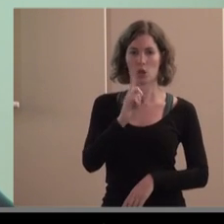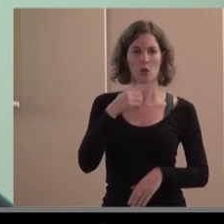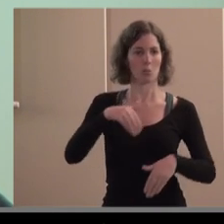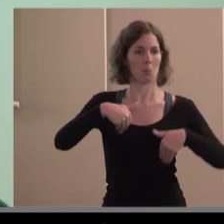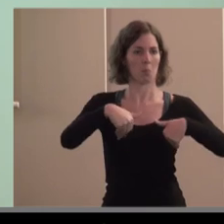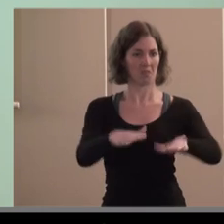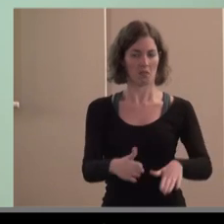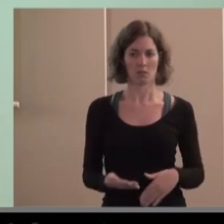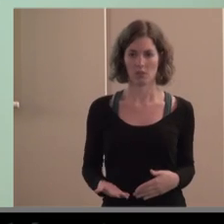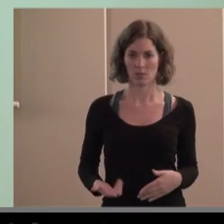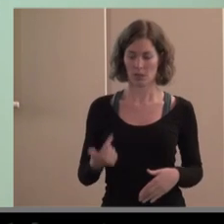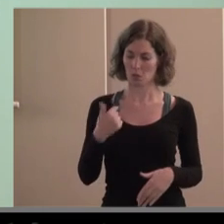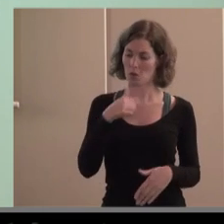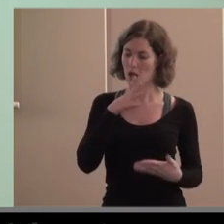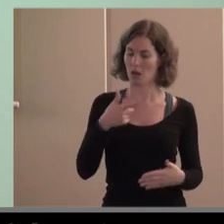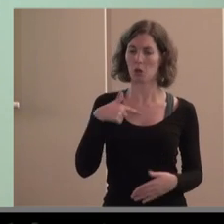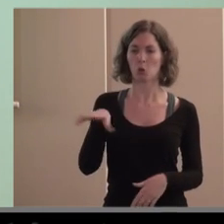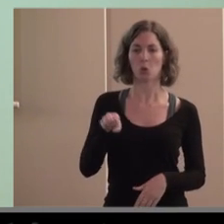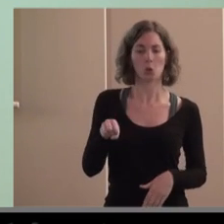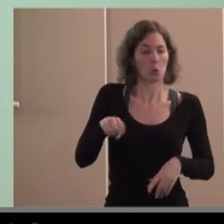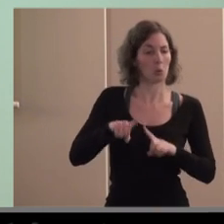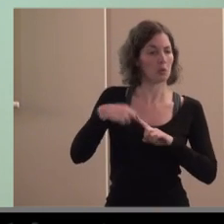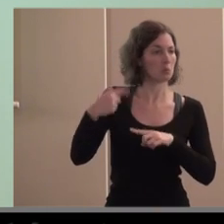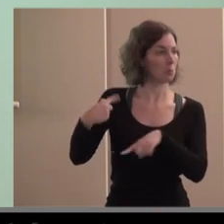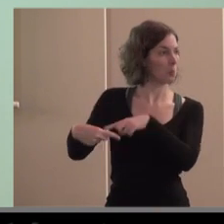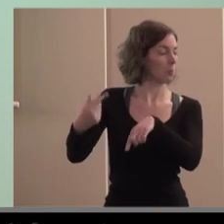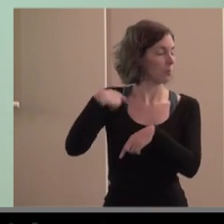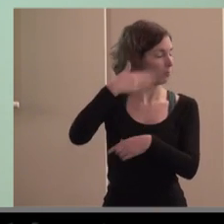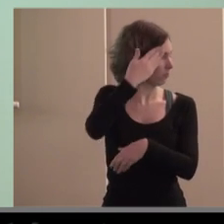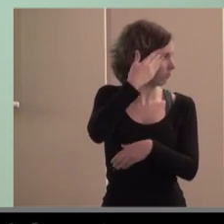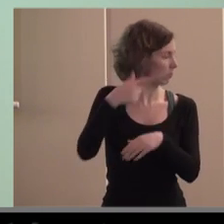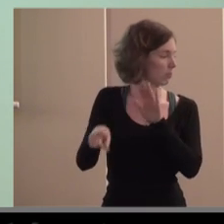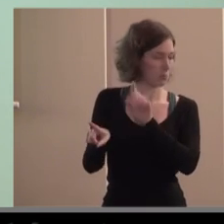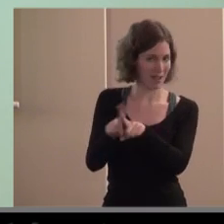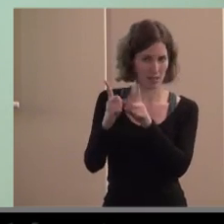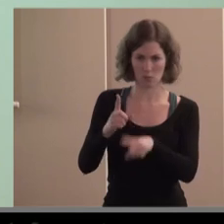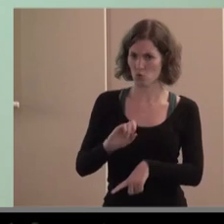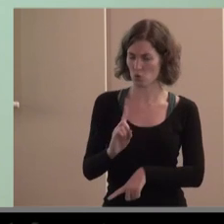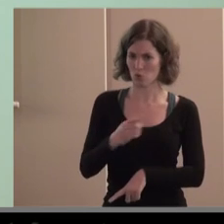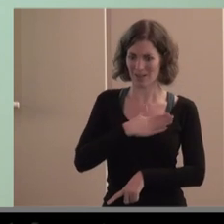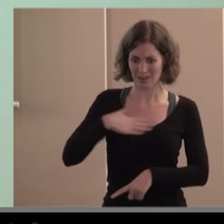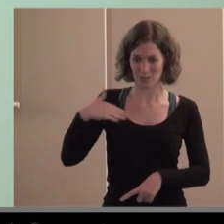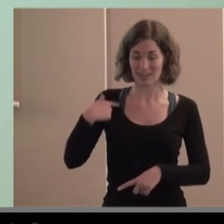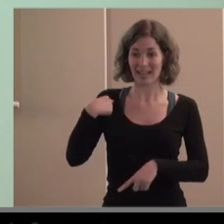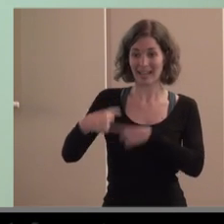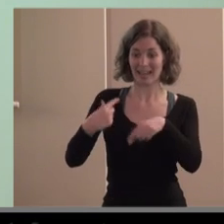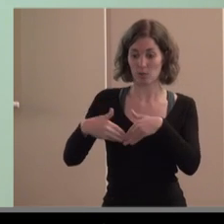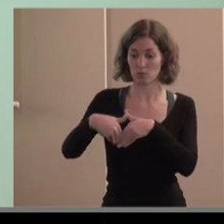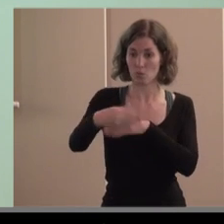cuando las coges sino que las generaciones futuras tengan las mismas posibilidades o más que la tuya para poder